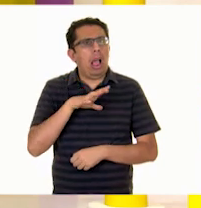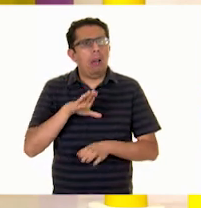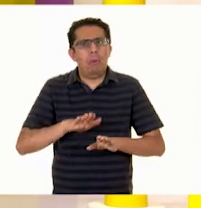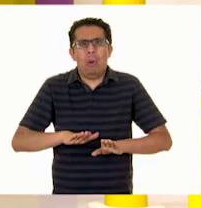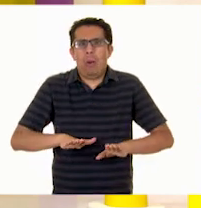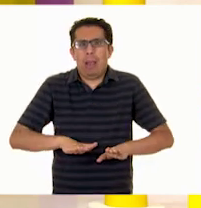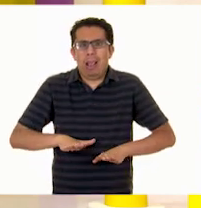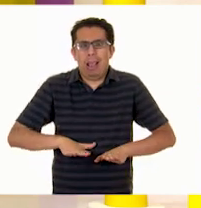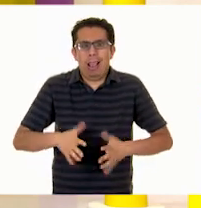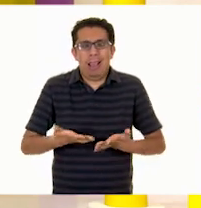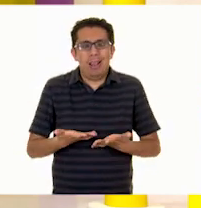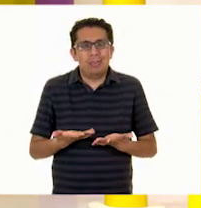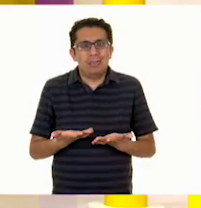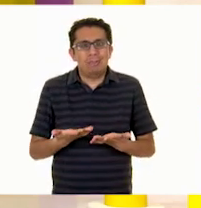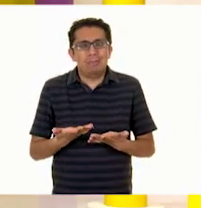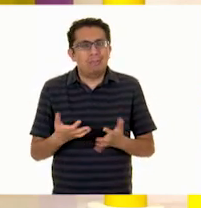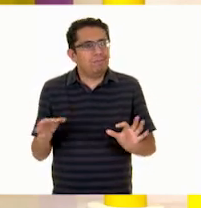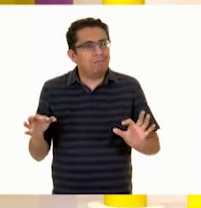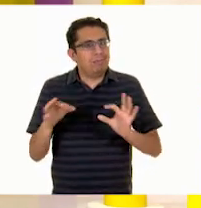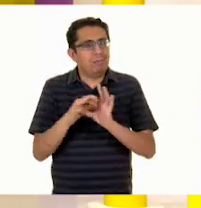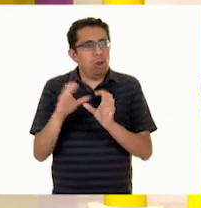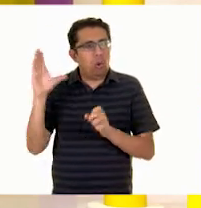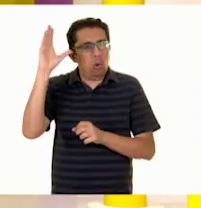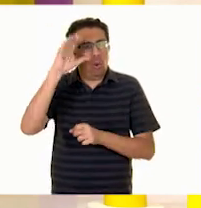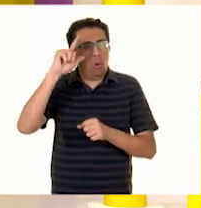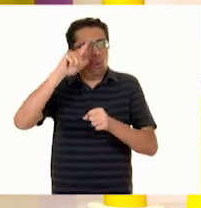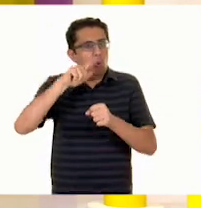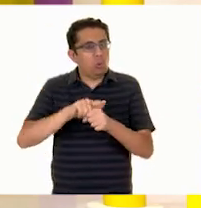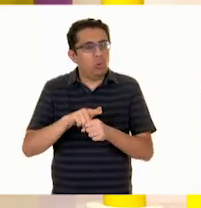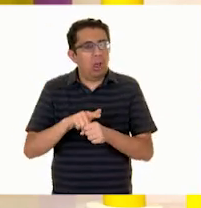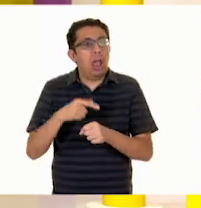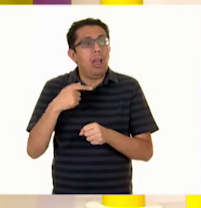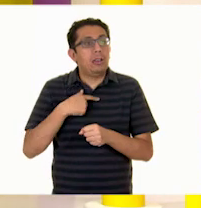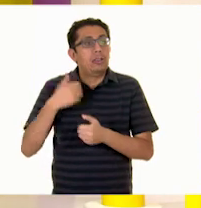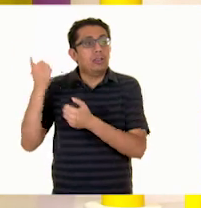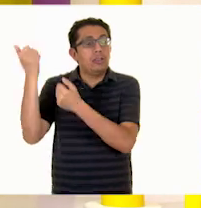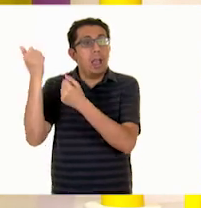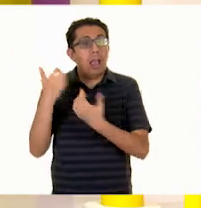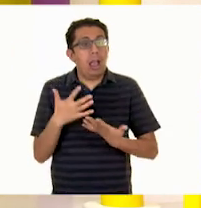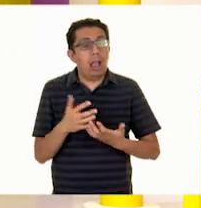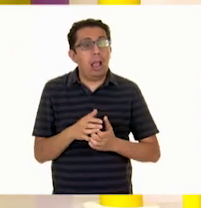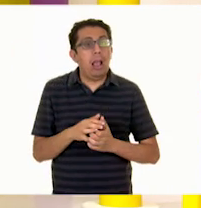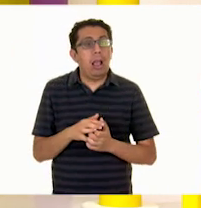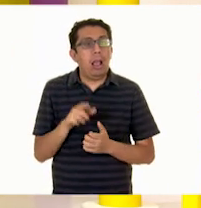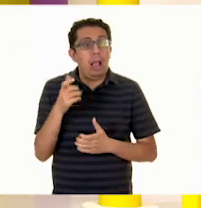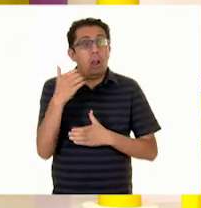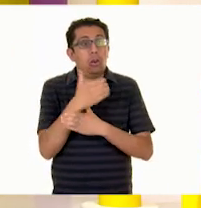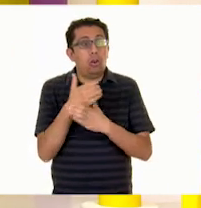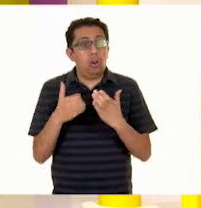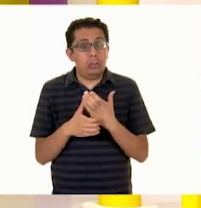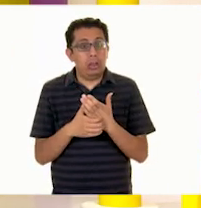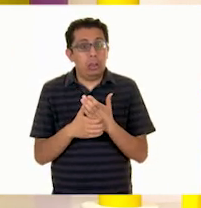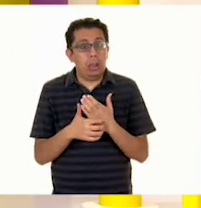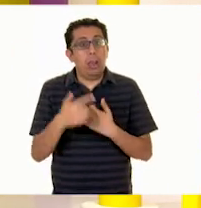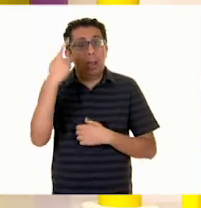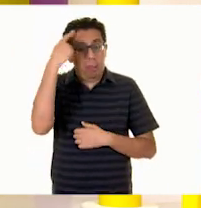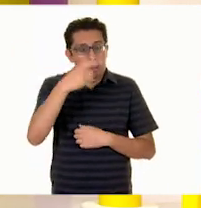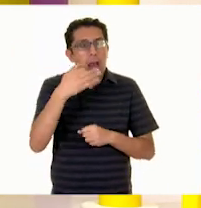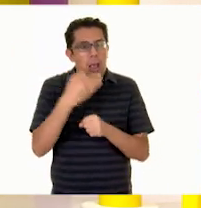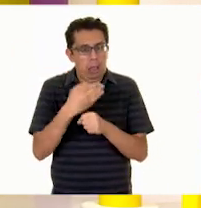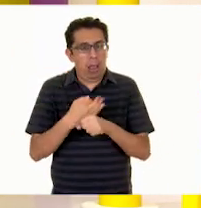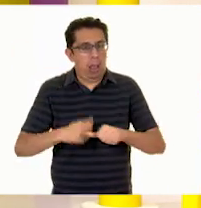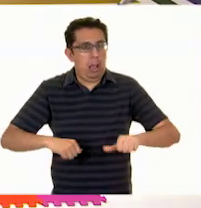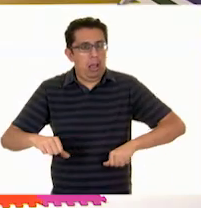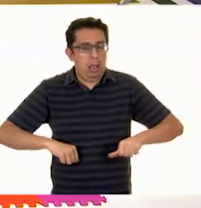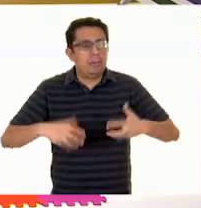en nuestra cultura y siempre han sido parte de nosotros. Y por eso traje estos objetos para lo que vamos a hacer al rato,